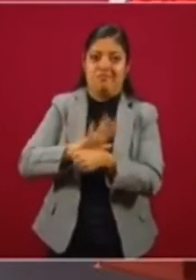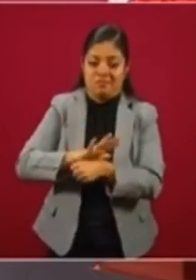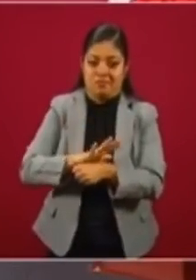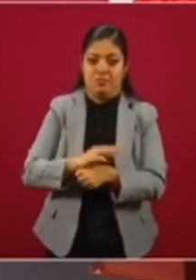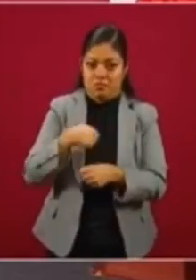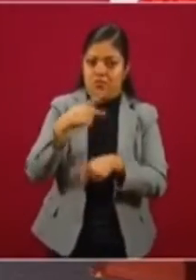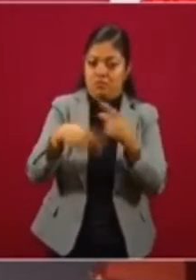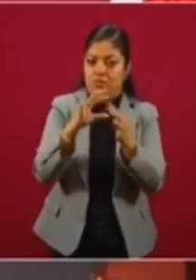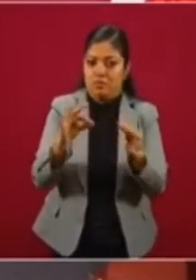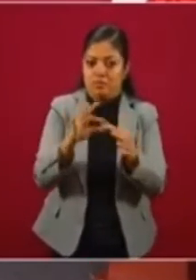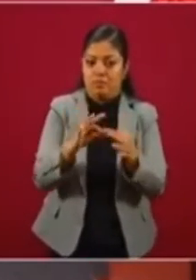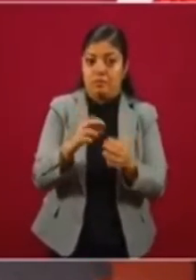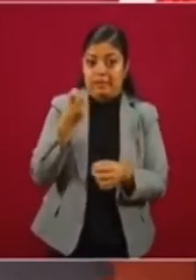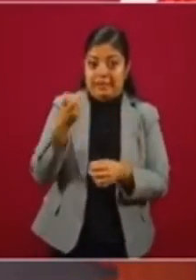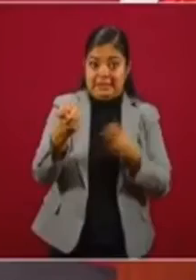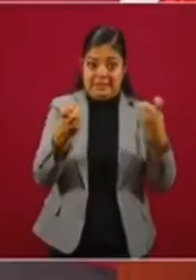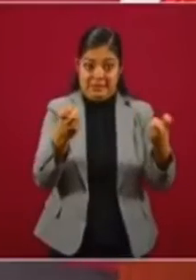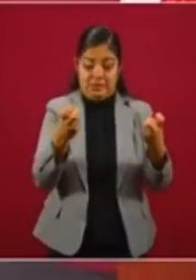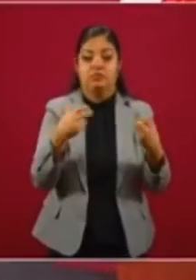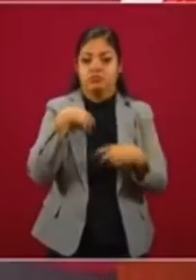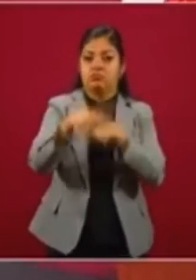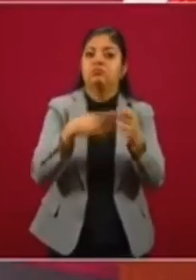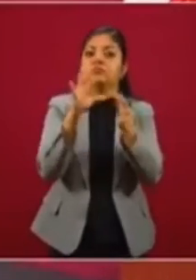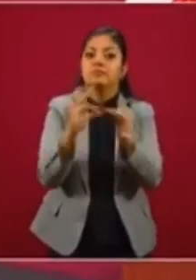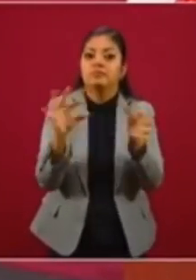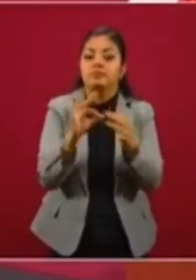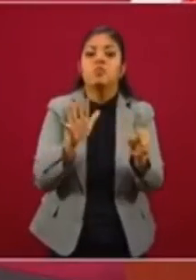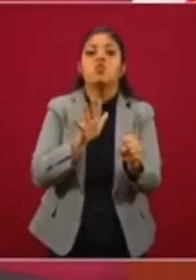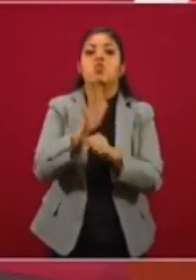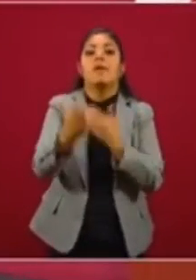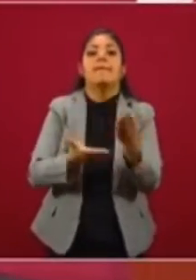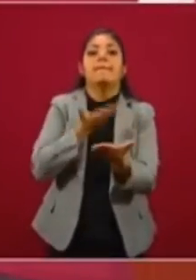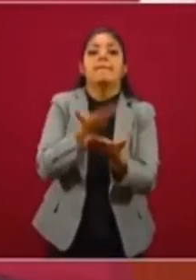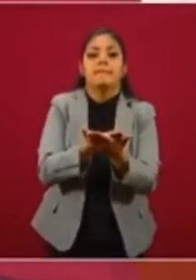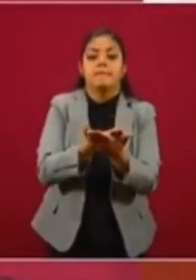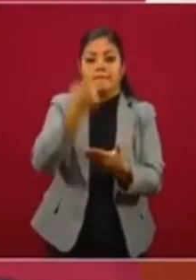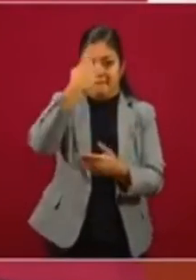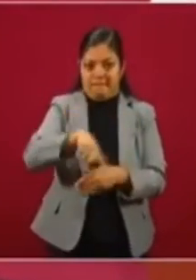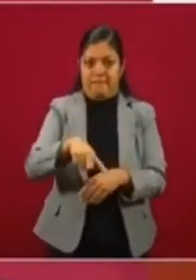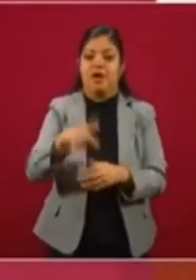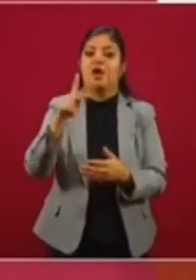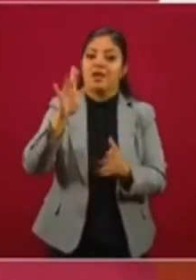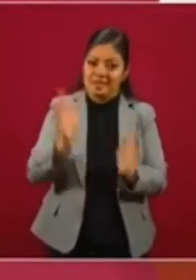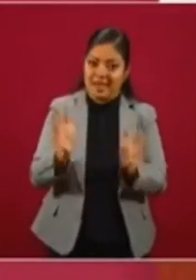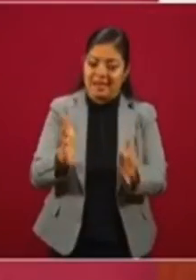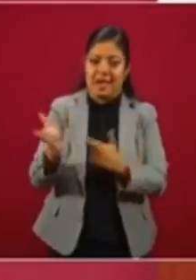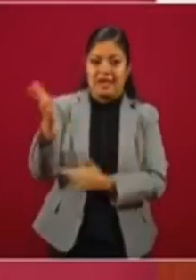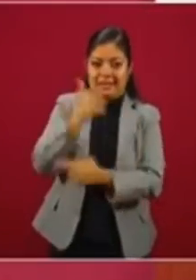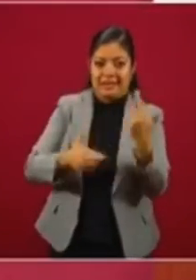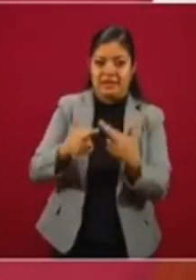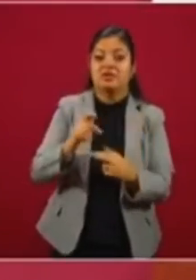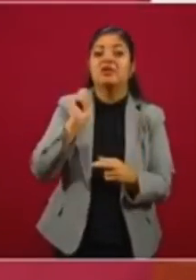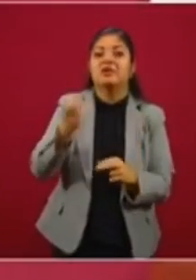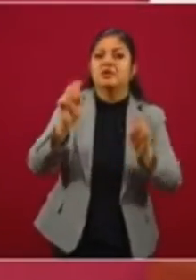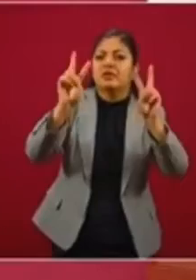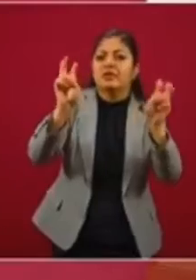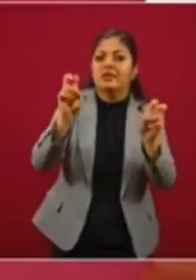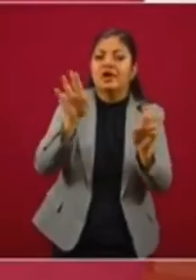a hacer una propuesta para el regreso, subrayo, a la nueva